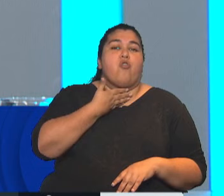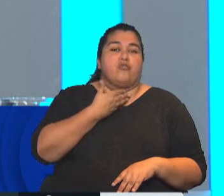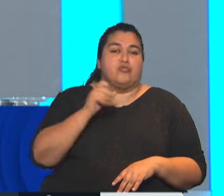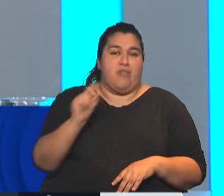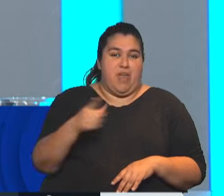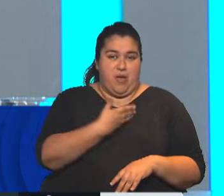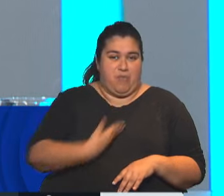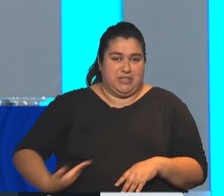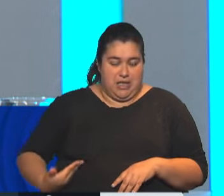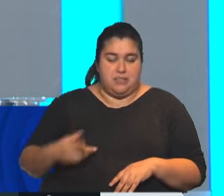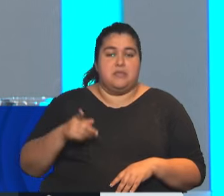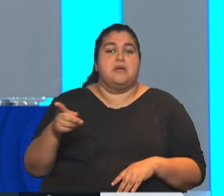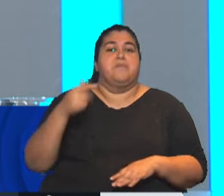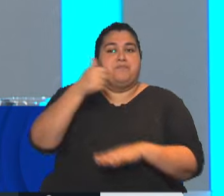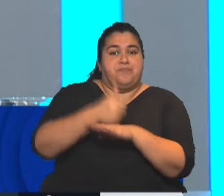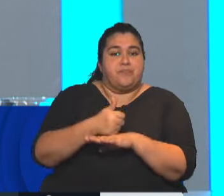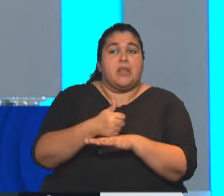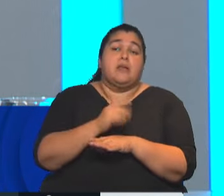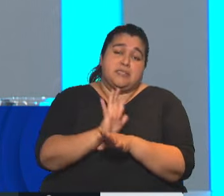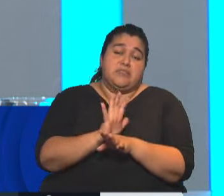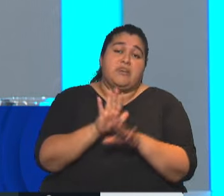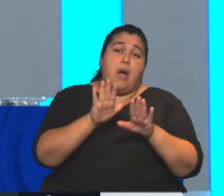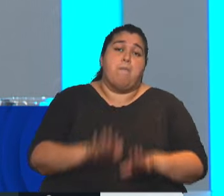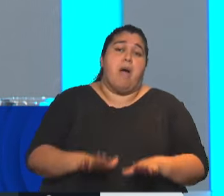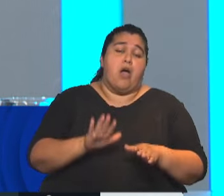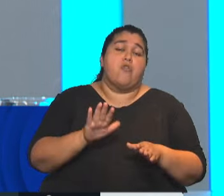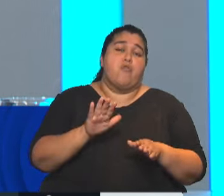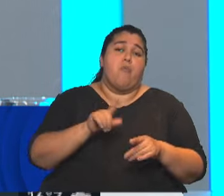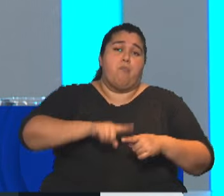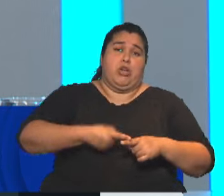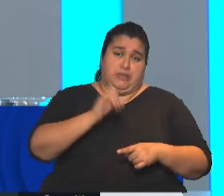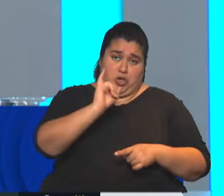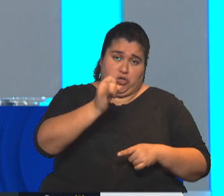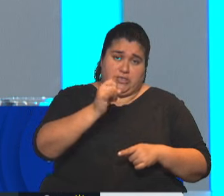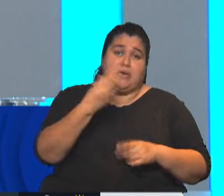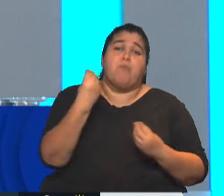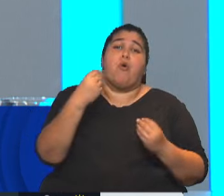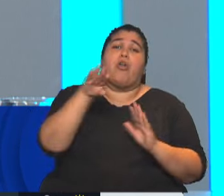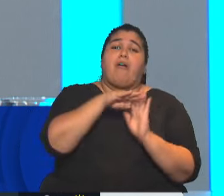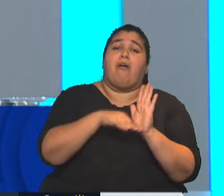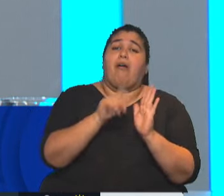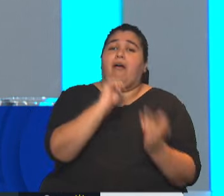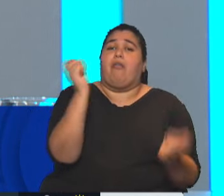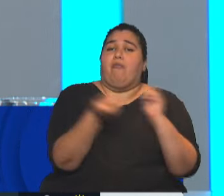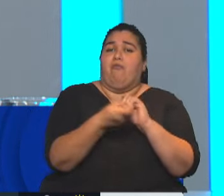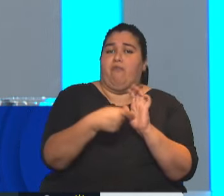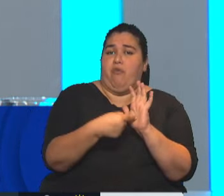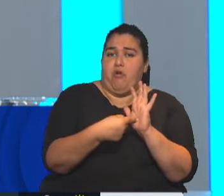es un paro político porque se oponen a la reforma laboral, que es uno de los principales